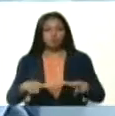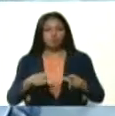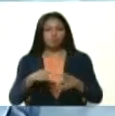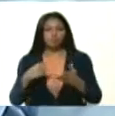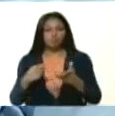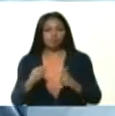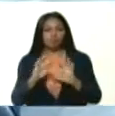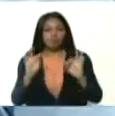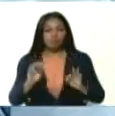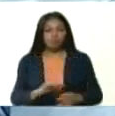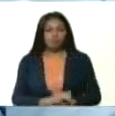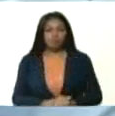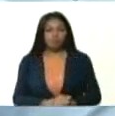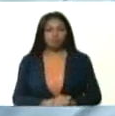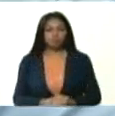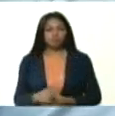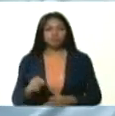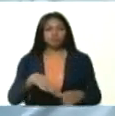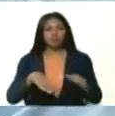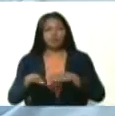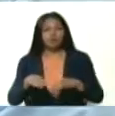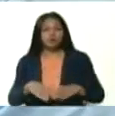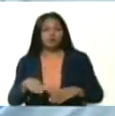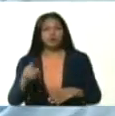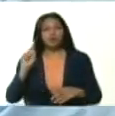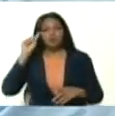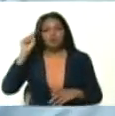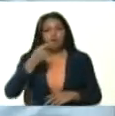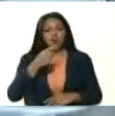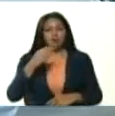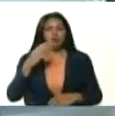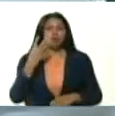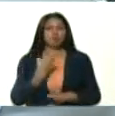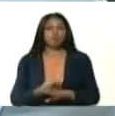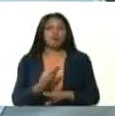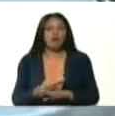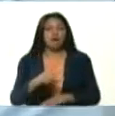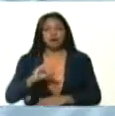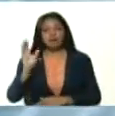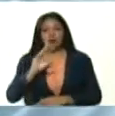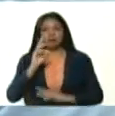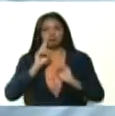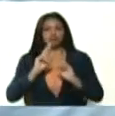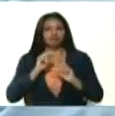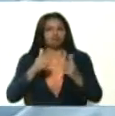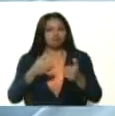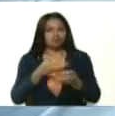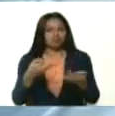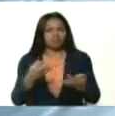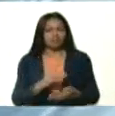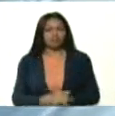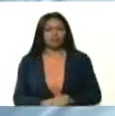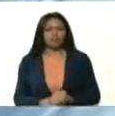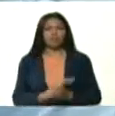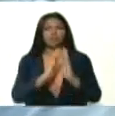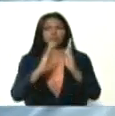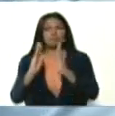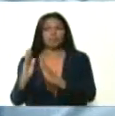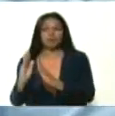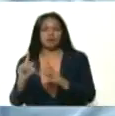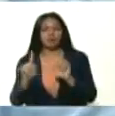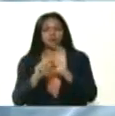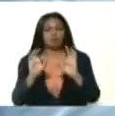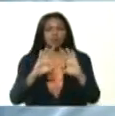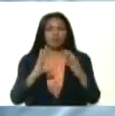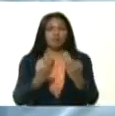el estado Cogedes, Guarico, Monaga, aquí en Caracas y que ha dado muy buenos resultados. En este esquema de distribución, mi comandante jefe,